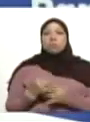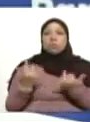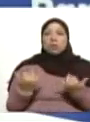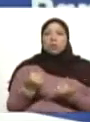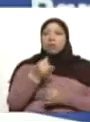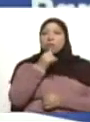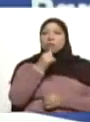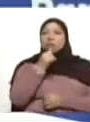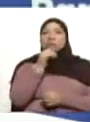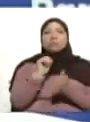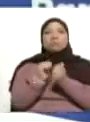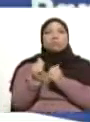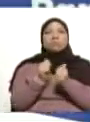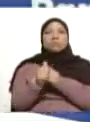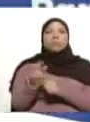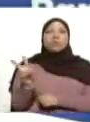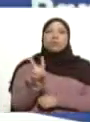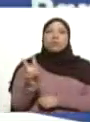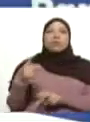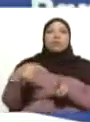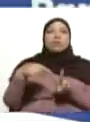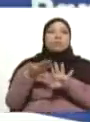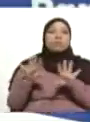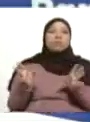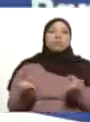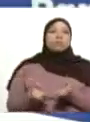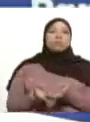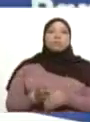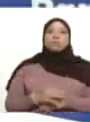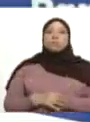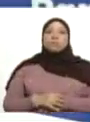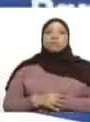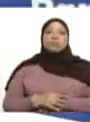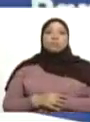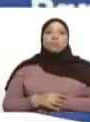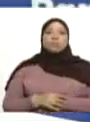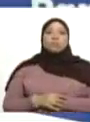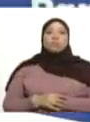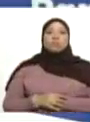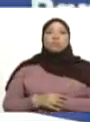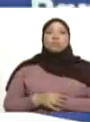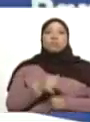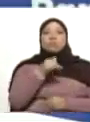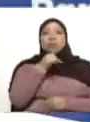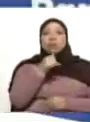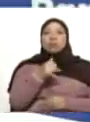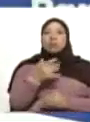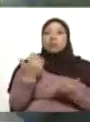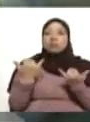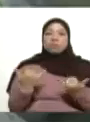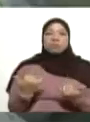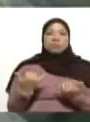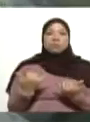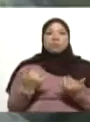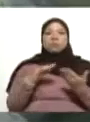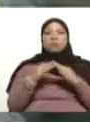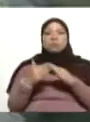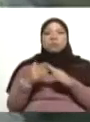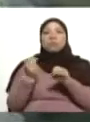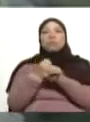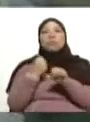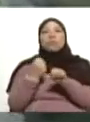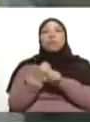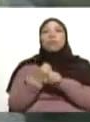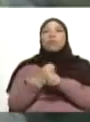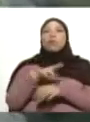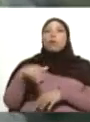Es el deporte de moda en Venezuela y en el mundo. Pero no destruyendo las áreas verdes comunes de una comunidad.